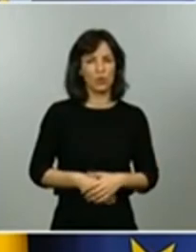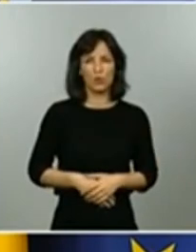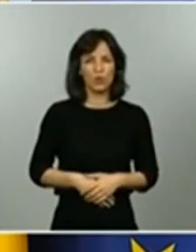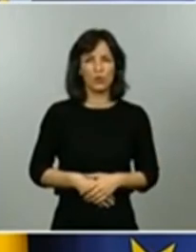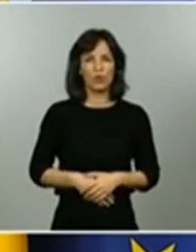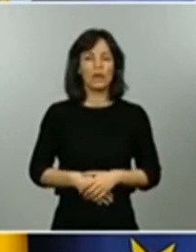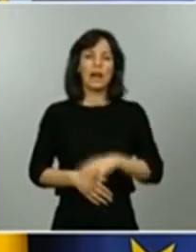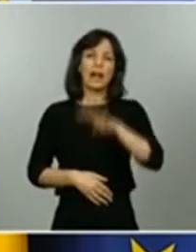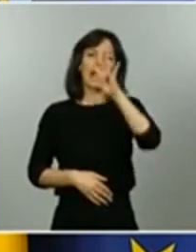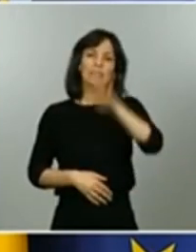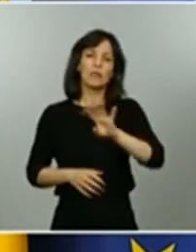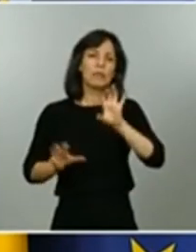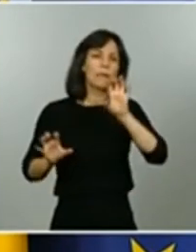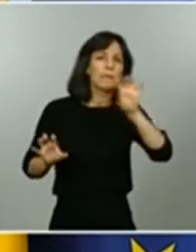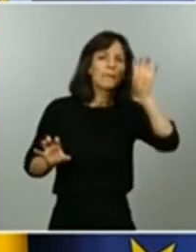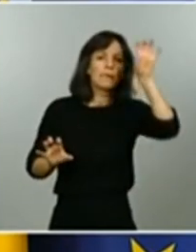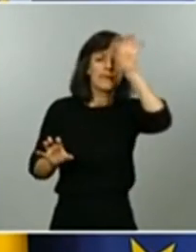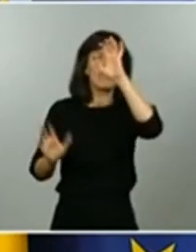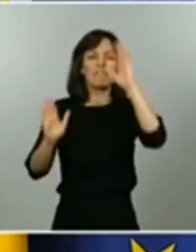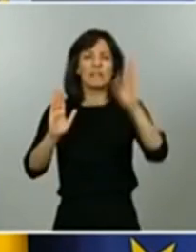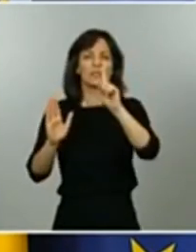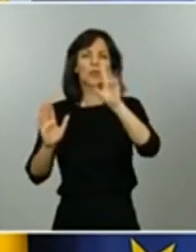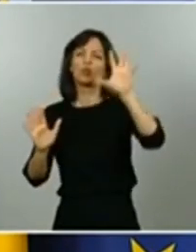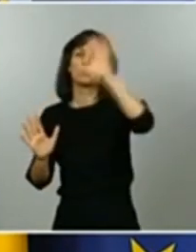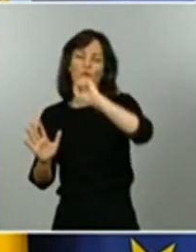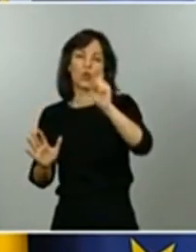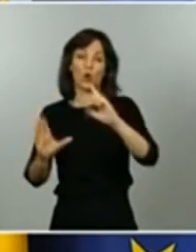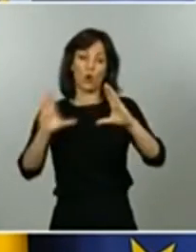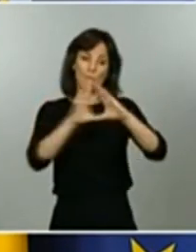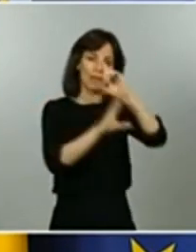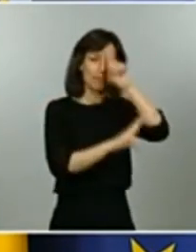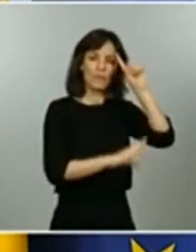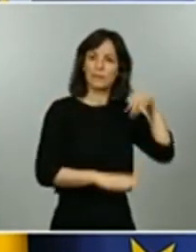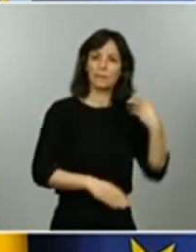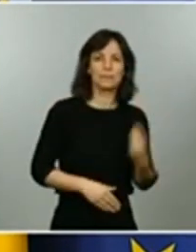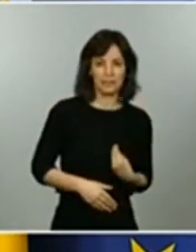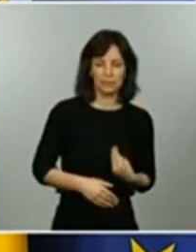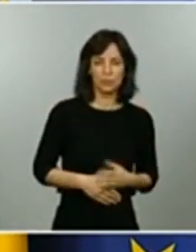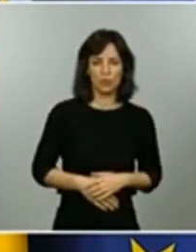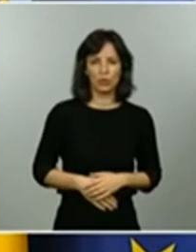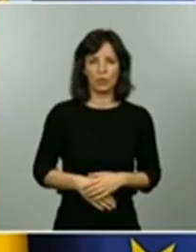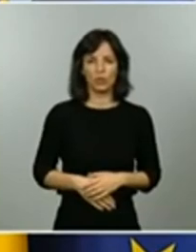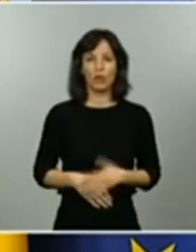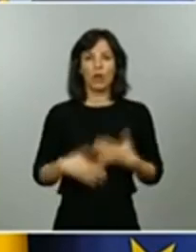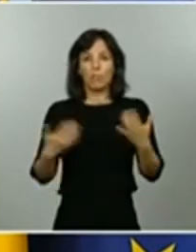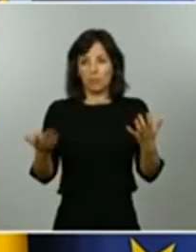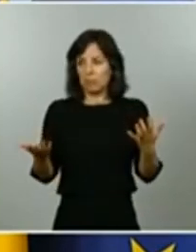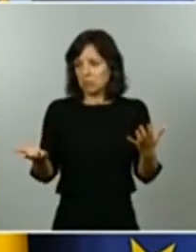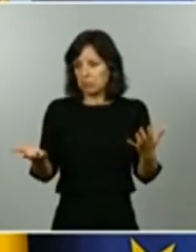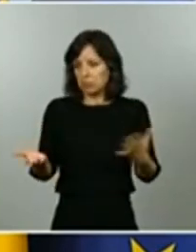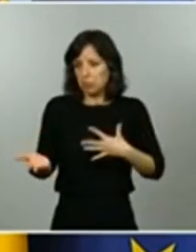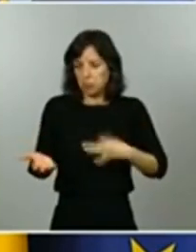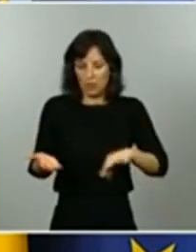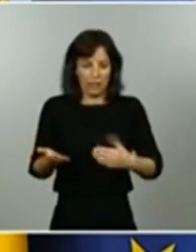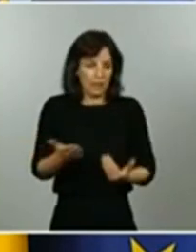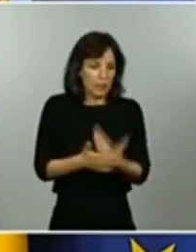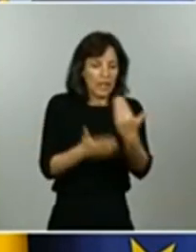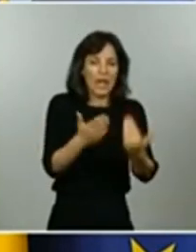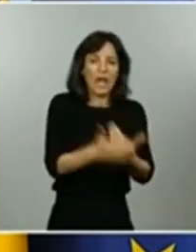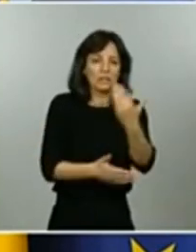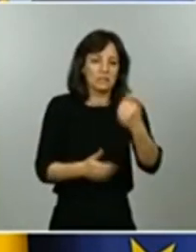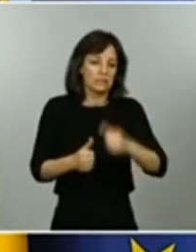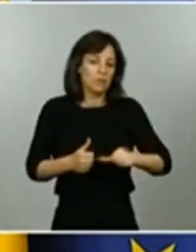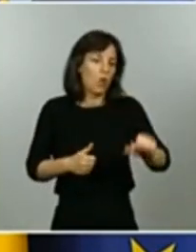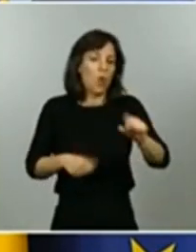todo lo mismo pasa con la Comunidad de Madrid esto no quiere decir que no pueda pasar en los próximos días o cuando le corresponda